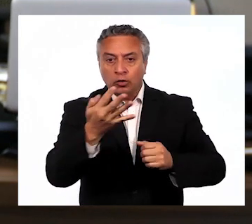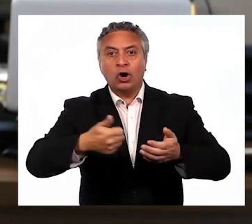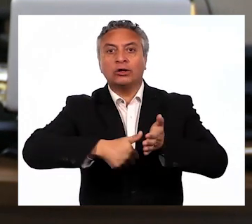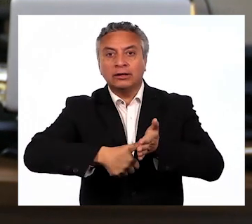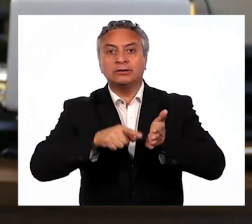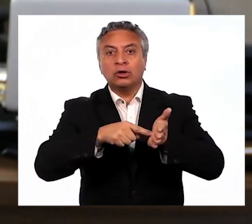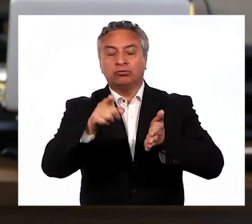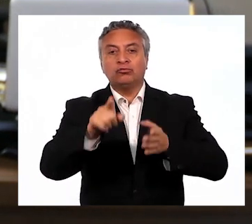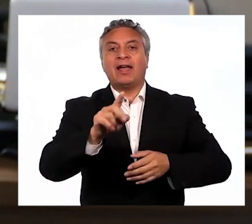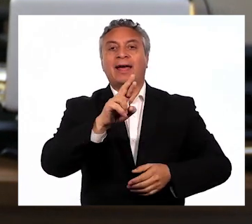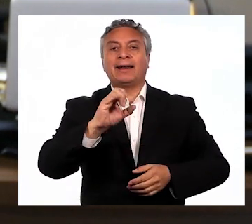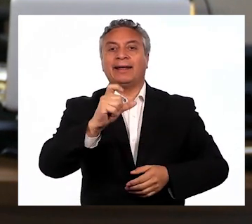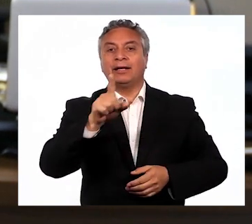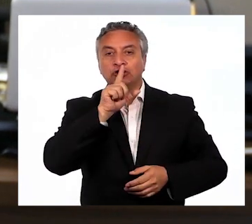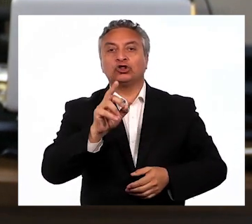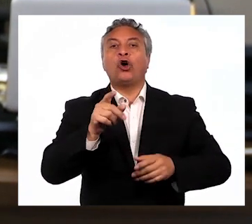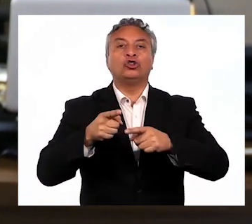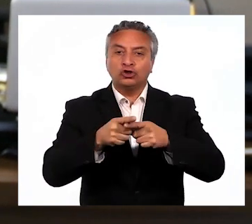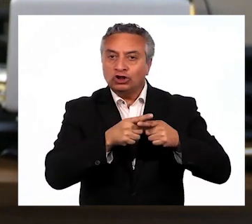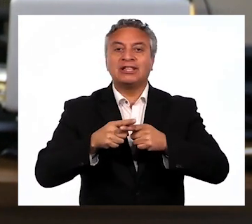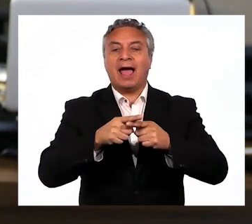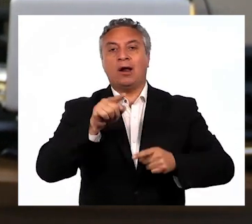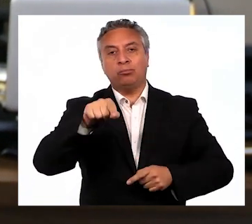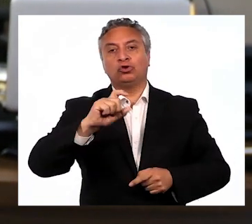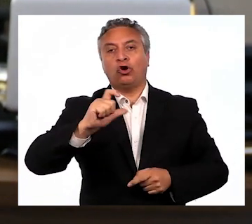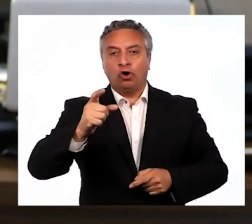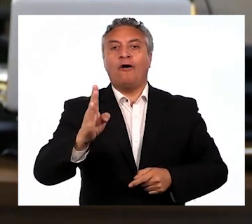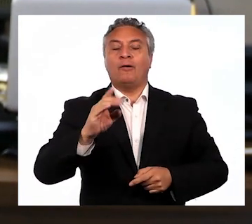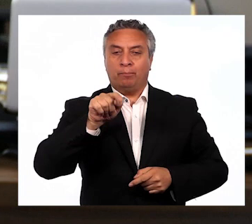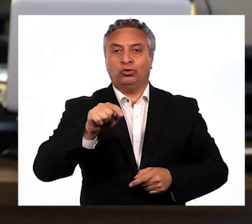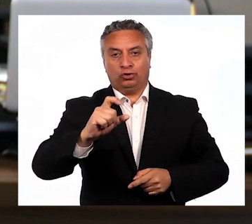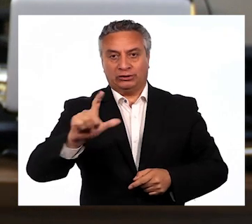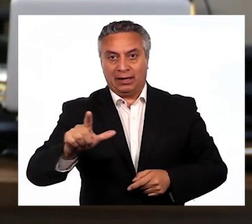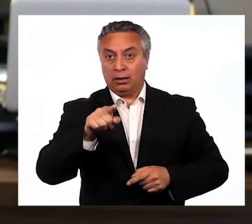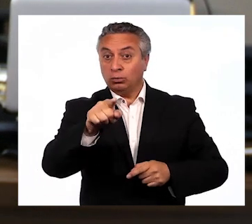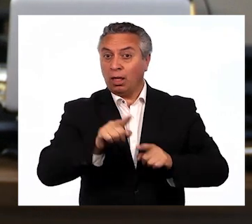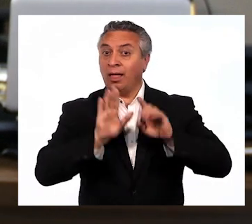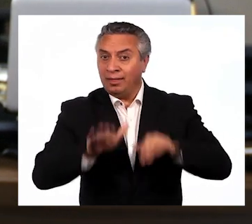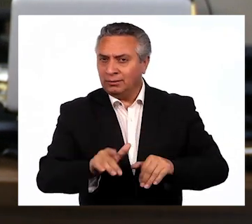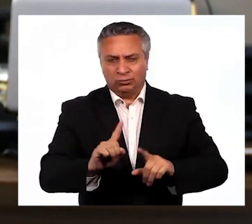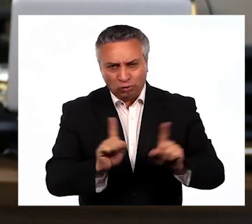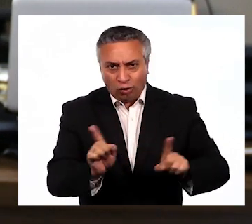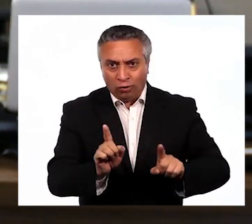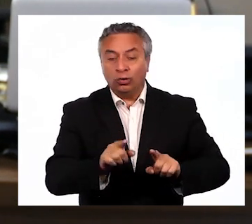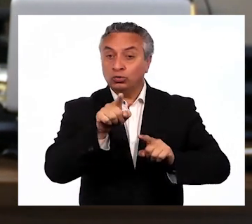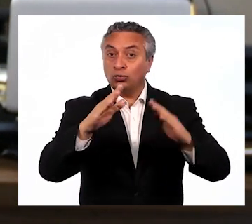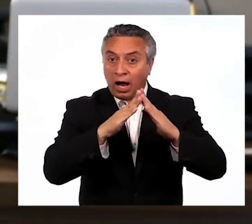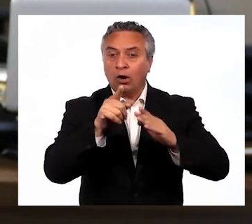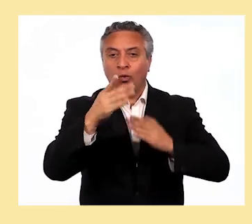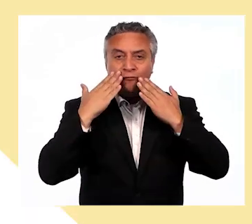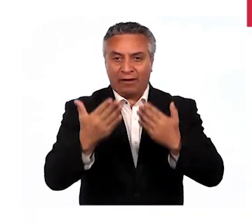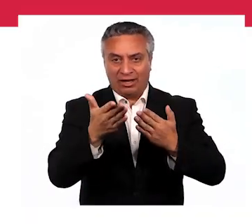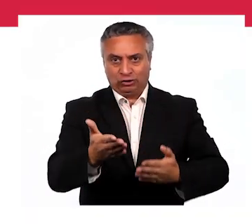documento de identidad en registrosocial.gob.cl. No te quedes sin hacer tu Registro Social de Hogares, tu hogar, tus